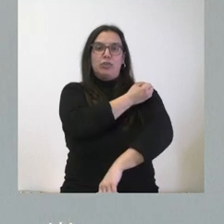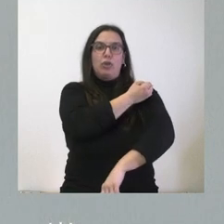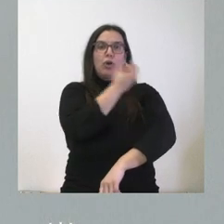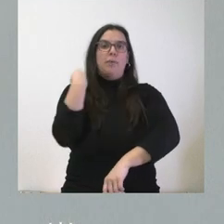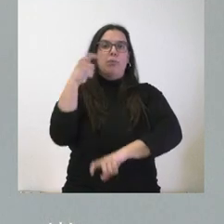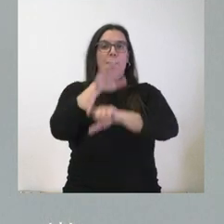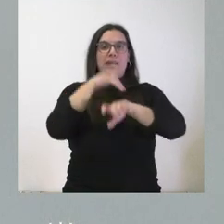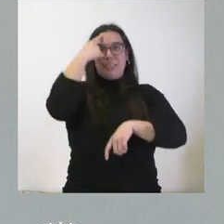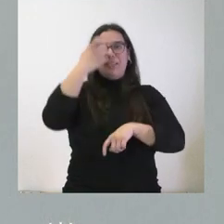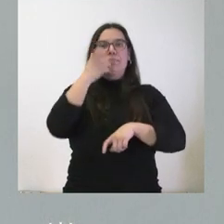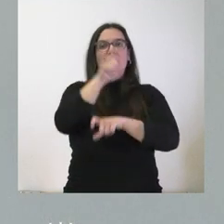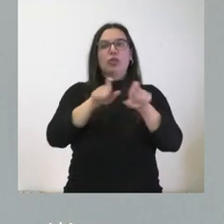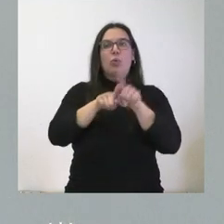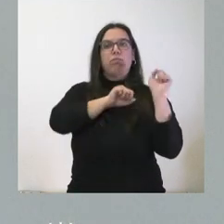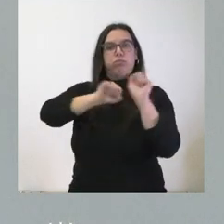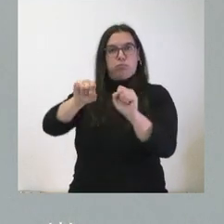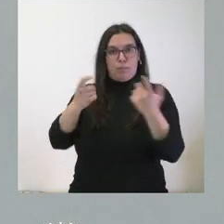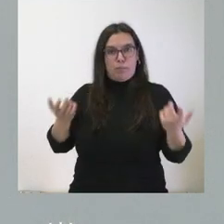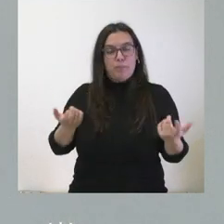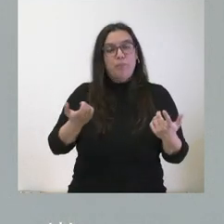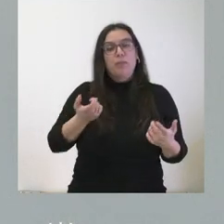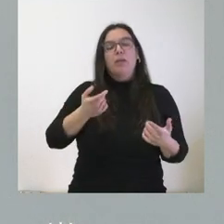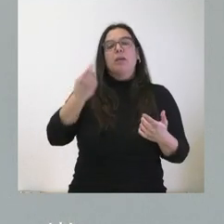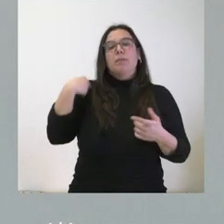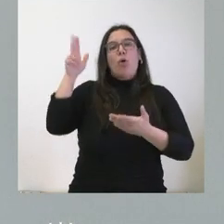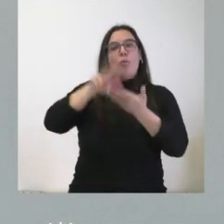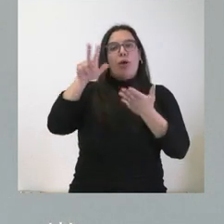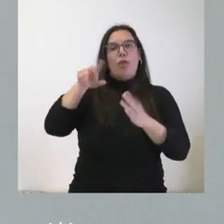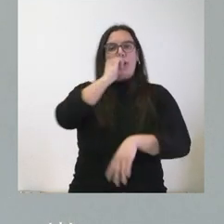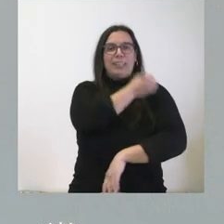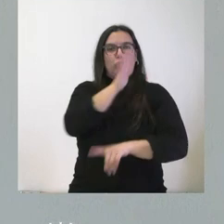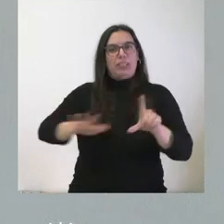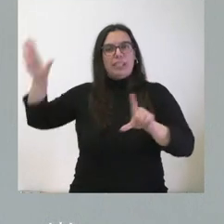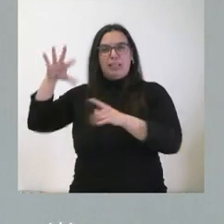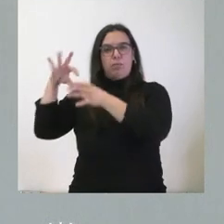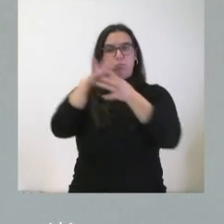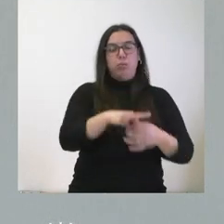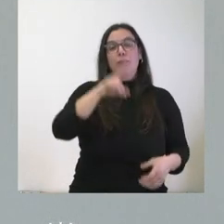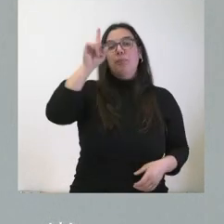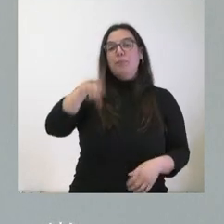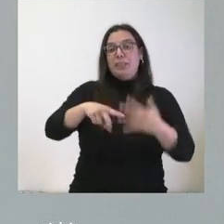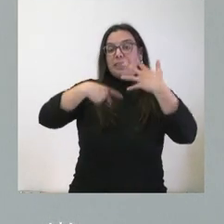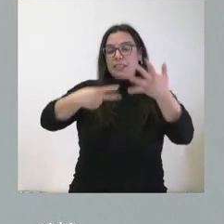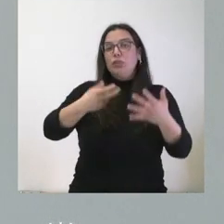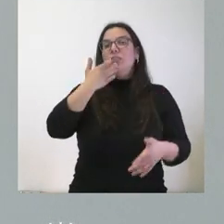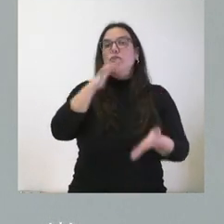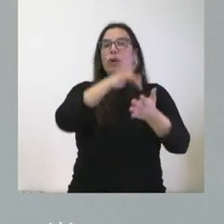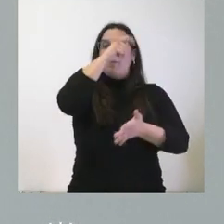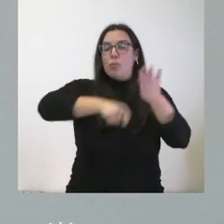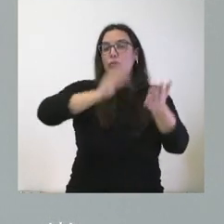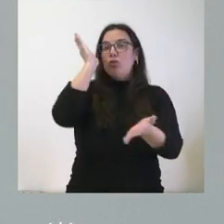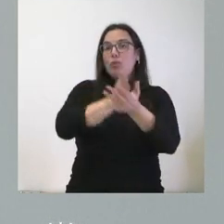acceso al juego, con homologación del registro estatal. Lo séptimo es que la recaudación obtenida por el ingreso de posibles multas y sanciones